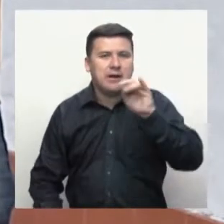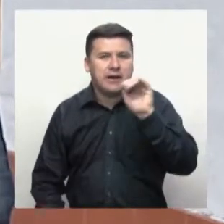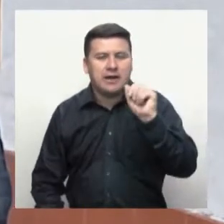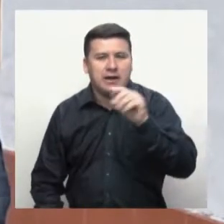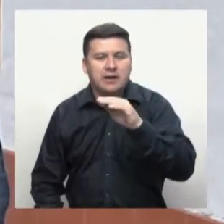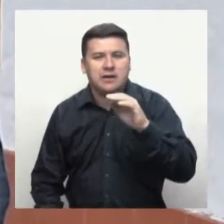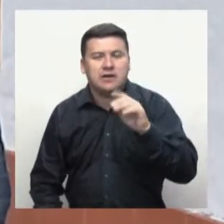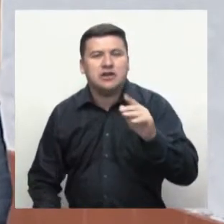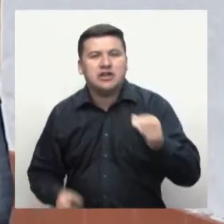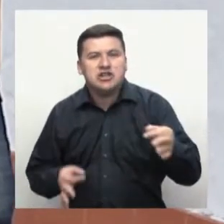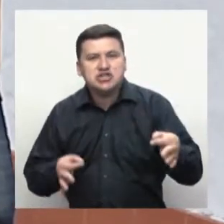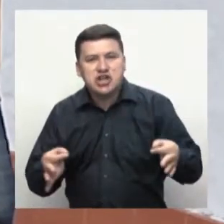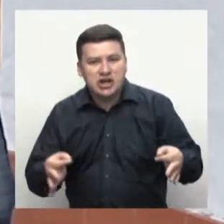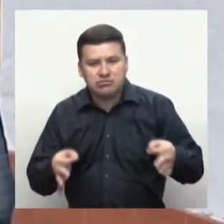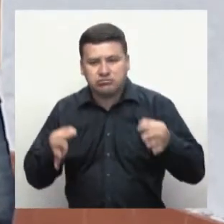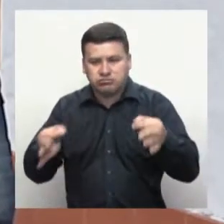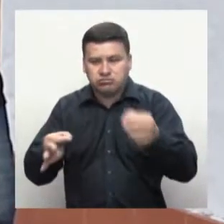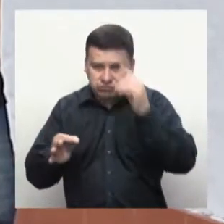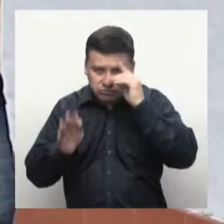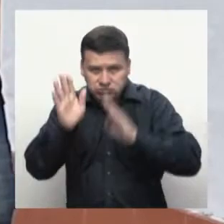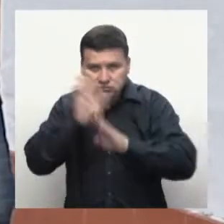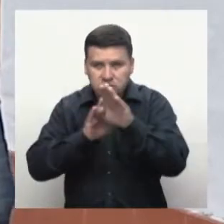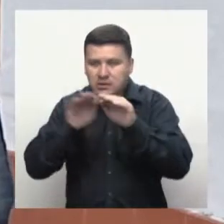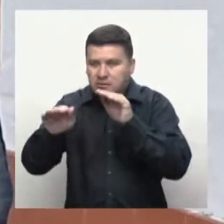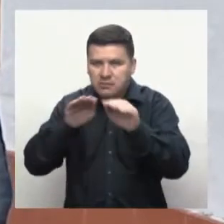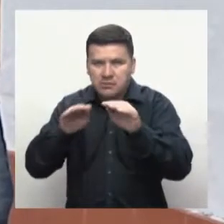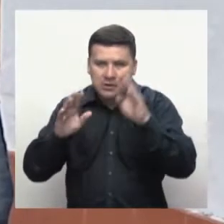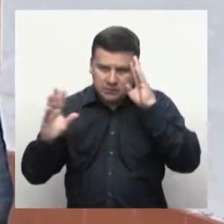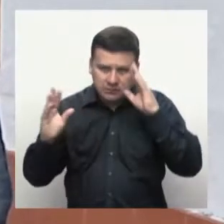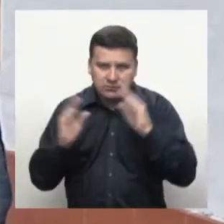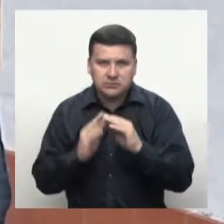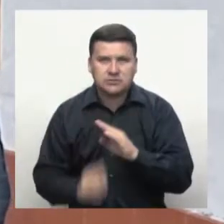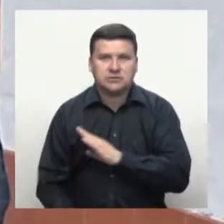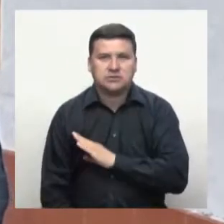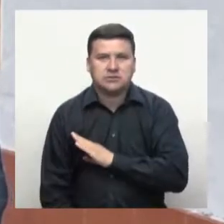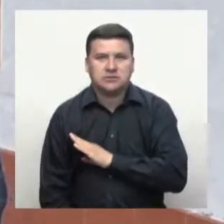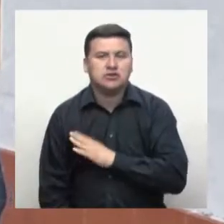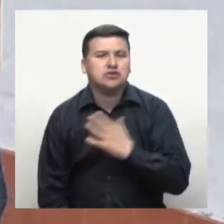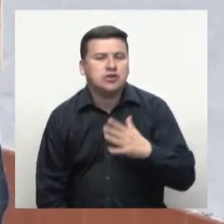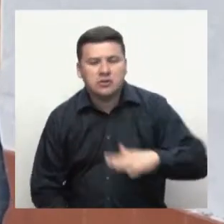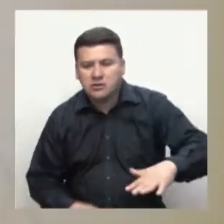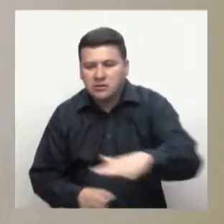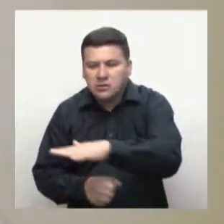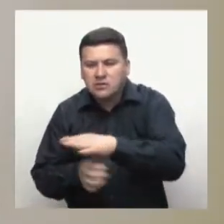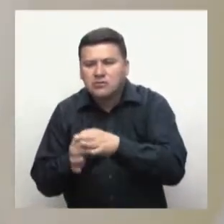hizo en convenio con la Alcaldía de Río Negro y que contó con recursos de 1.800 millones de pesos.